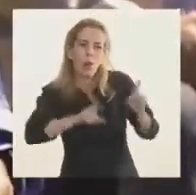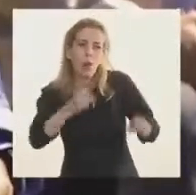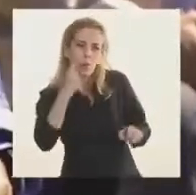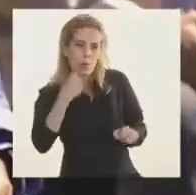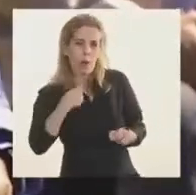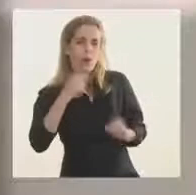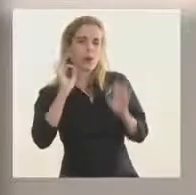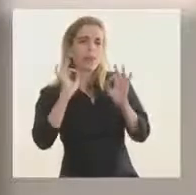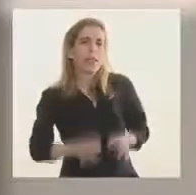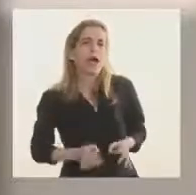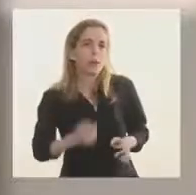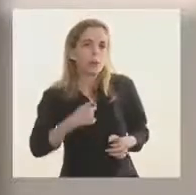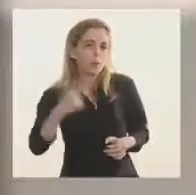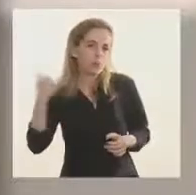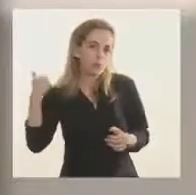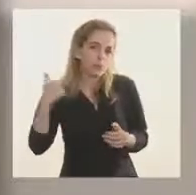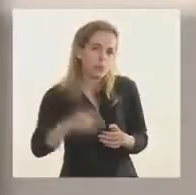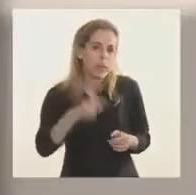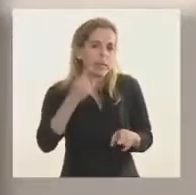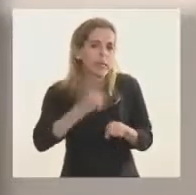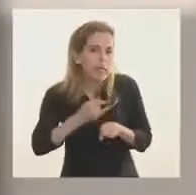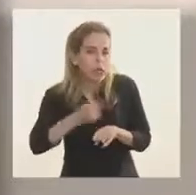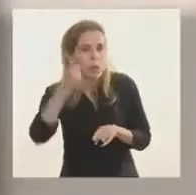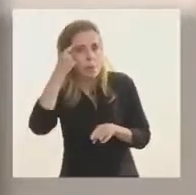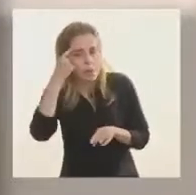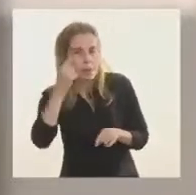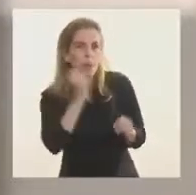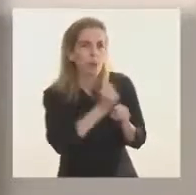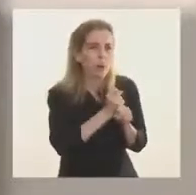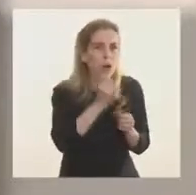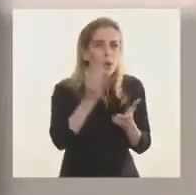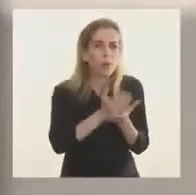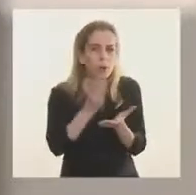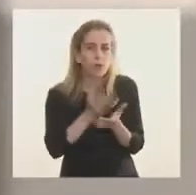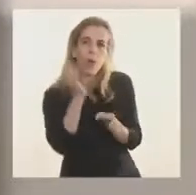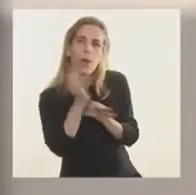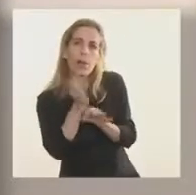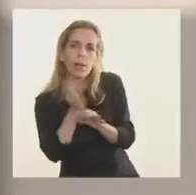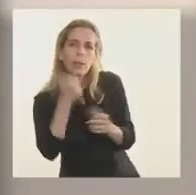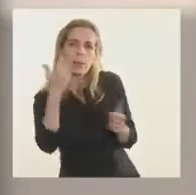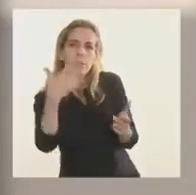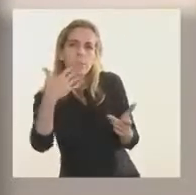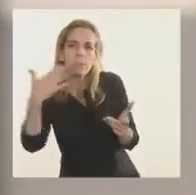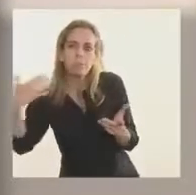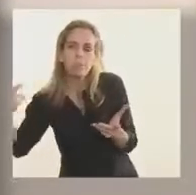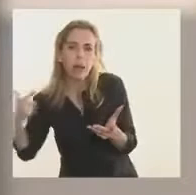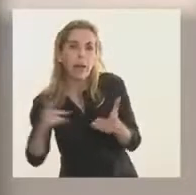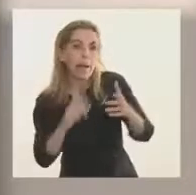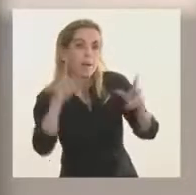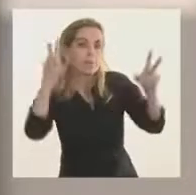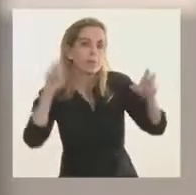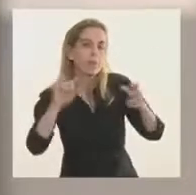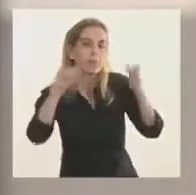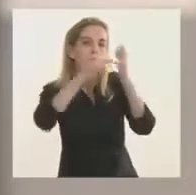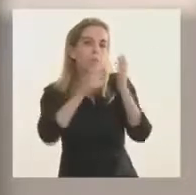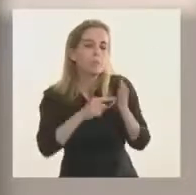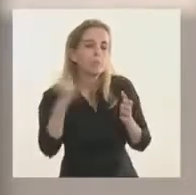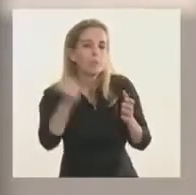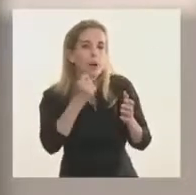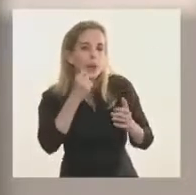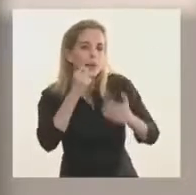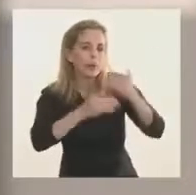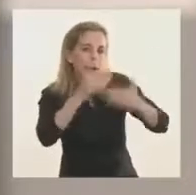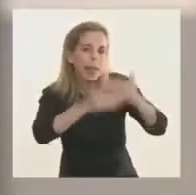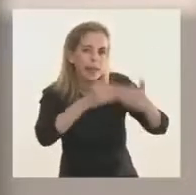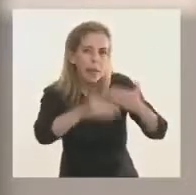toda la vida habló de producción, habló de trabajo, habló de educación, como los ejes de cualquier instancia de crecimiento,